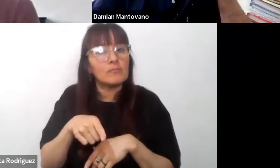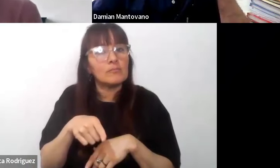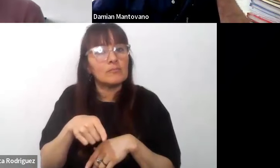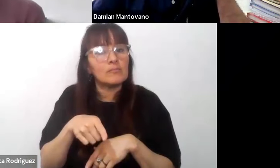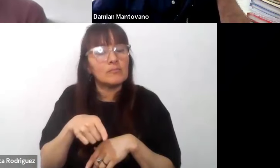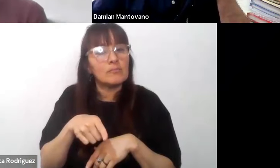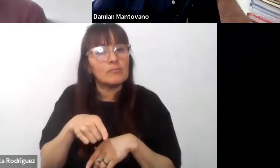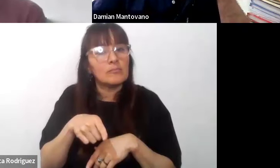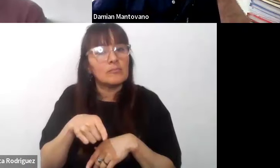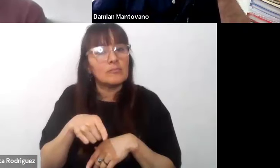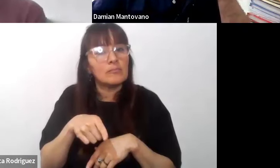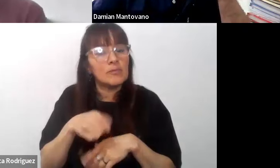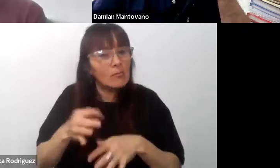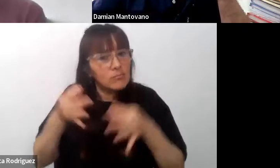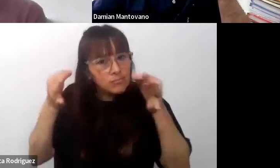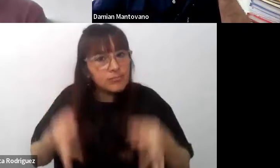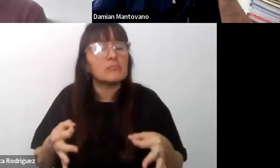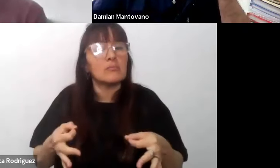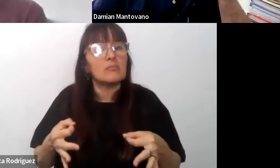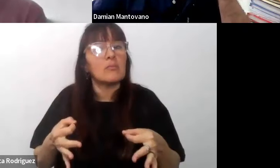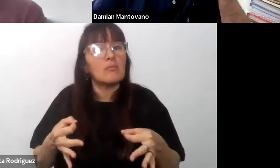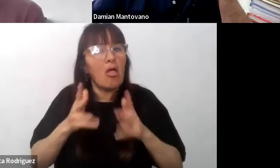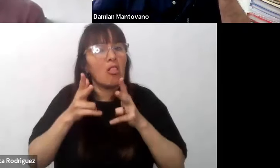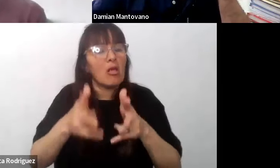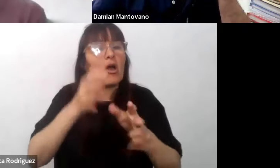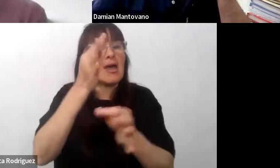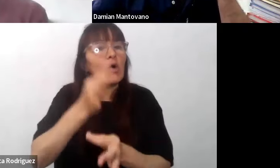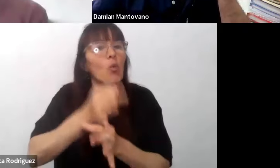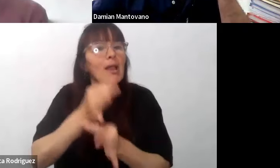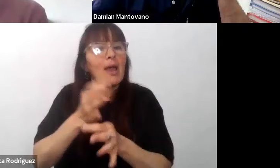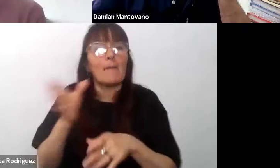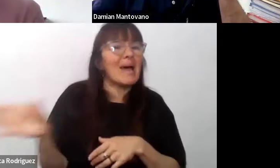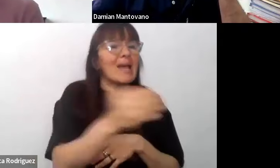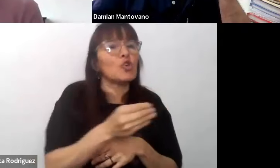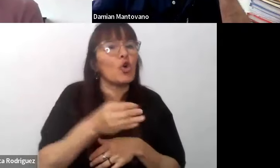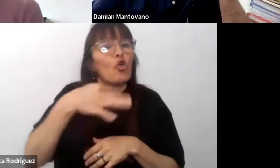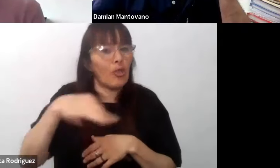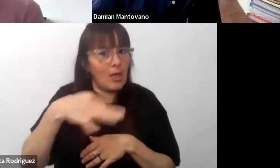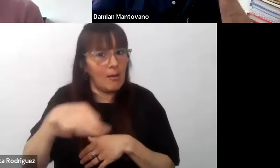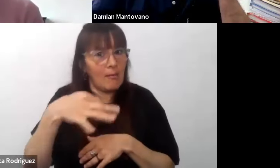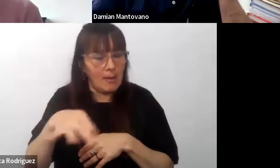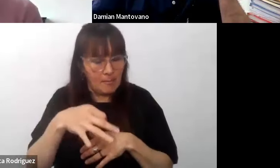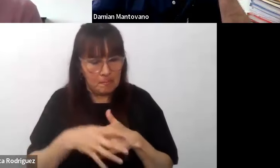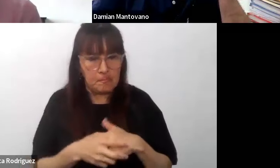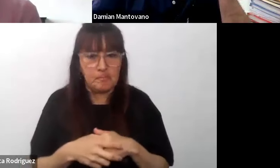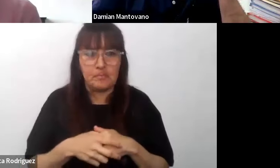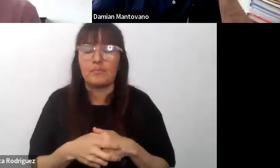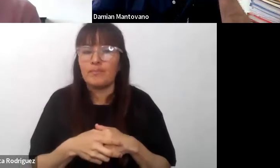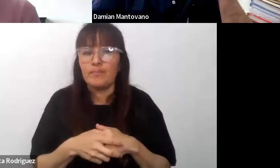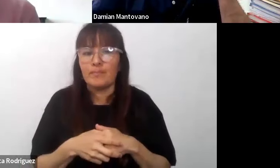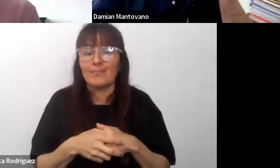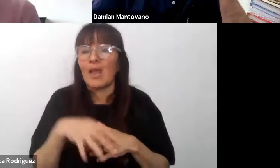abril que tiene que haber una escuela para todos y es la voluntad hoy que existe es lograr que